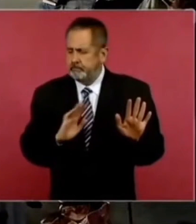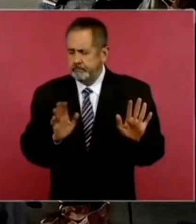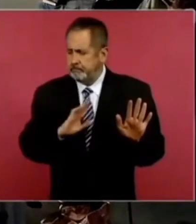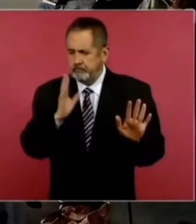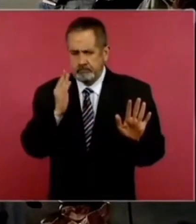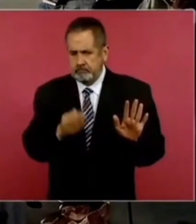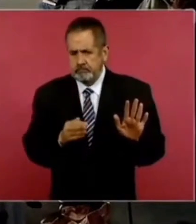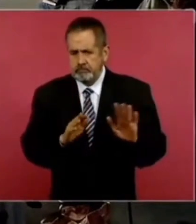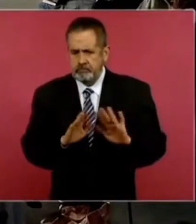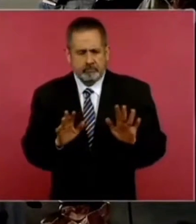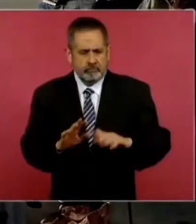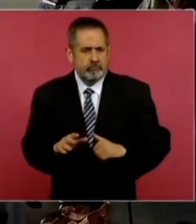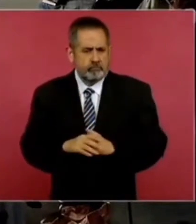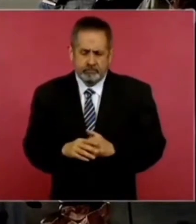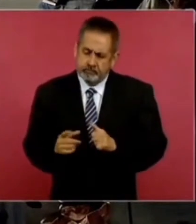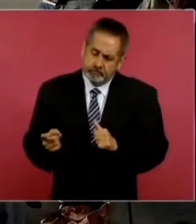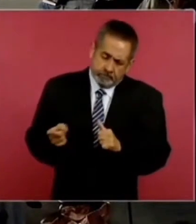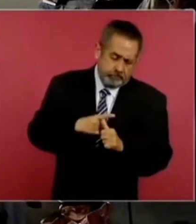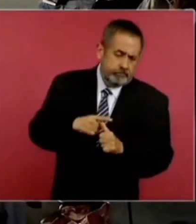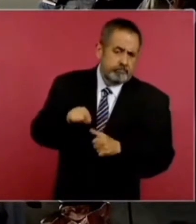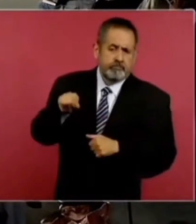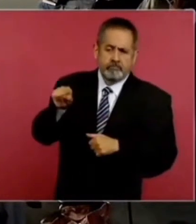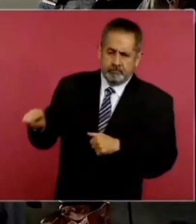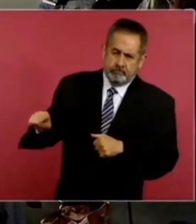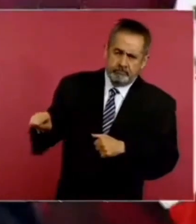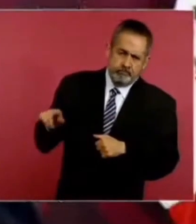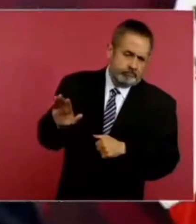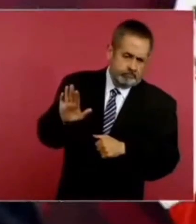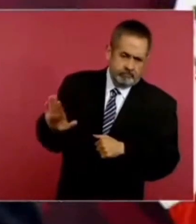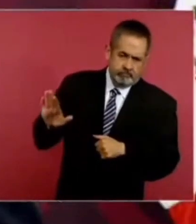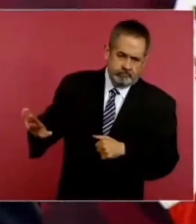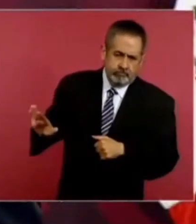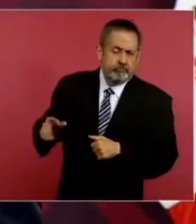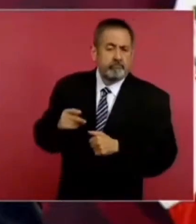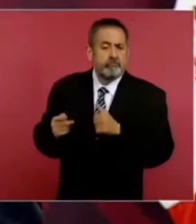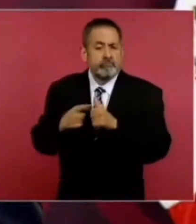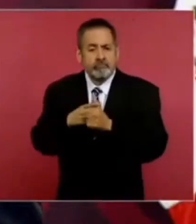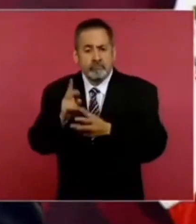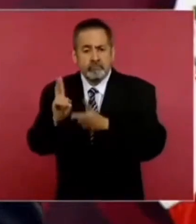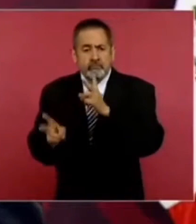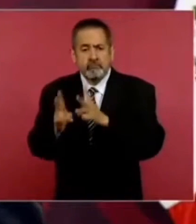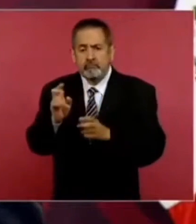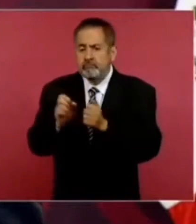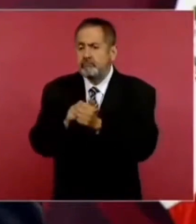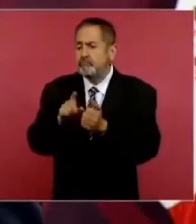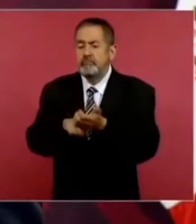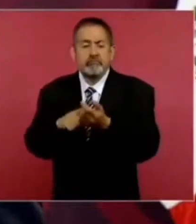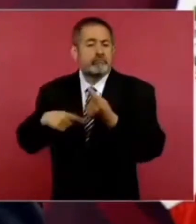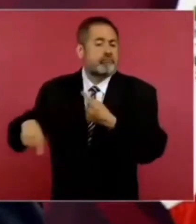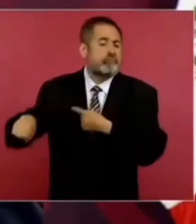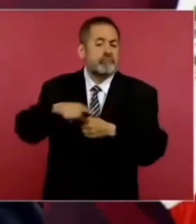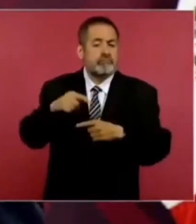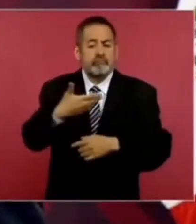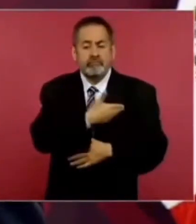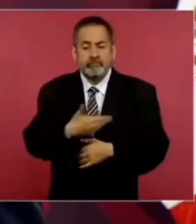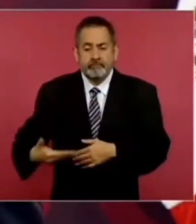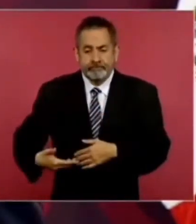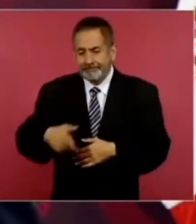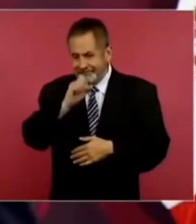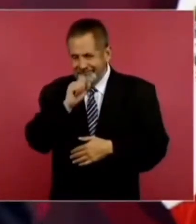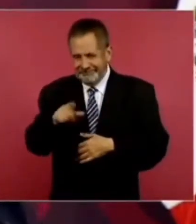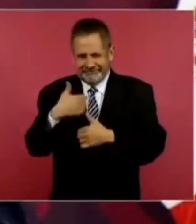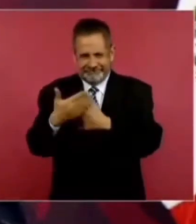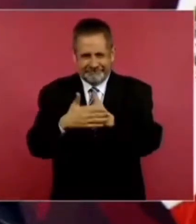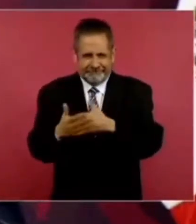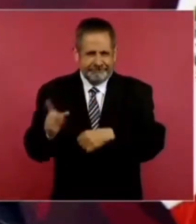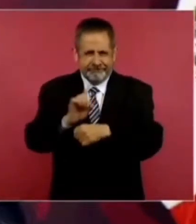Queremos, primero, hablar con los presidentes. Para eso es la reunión